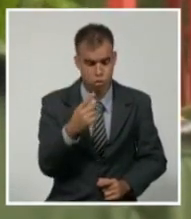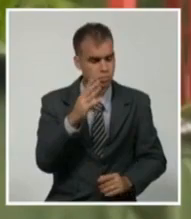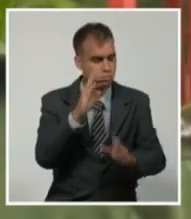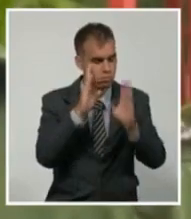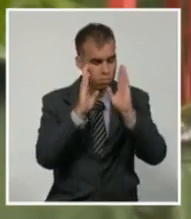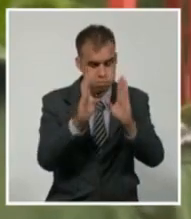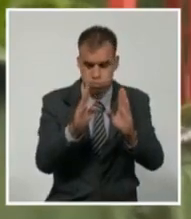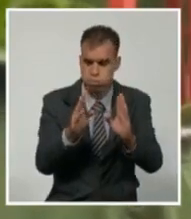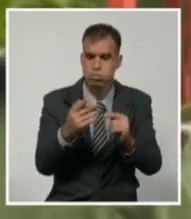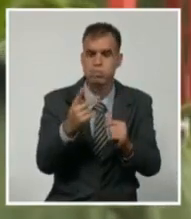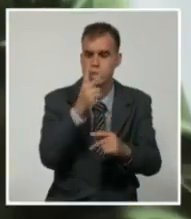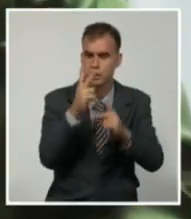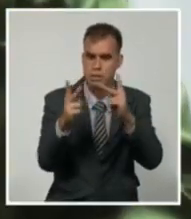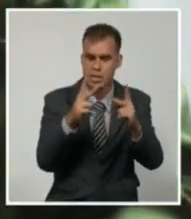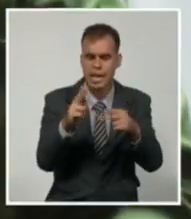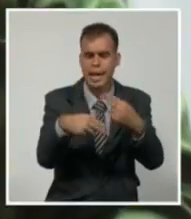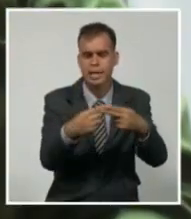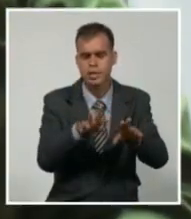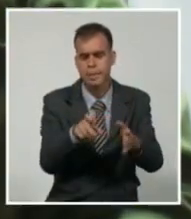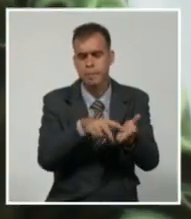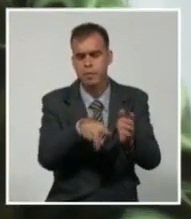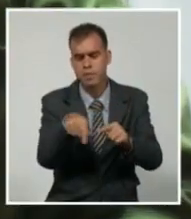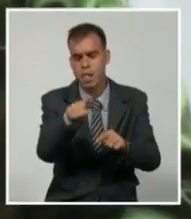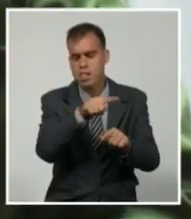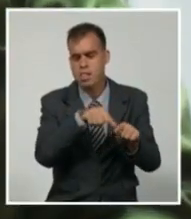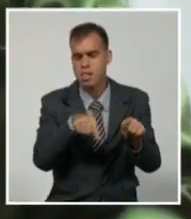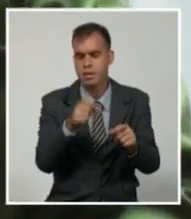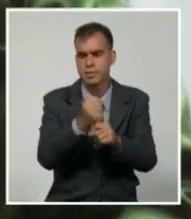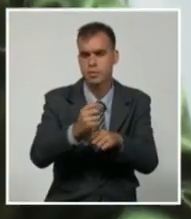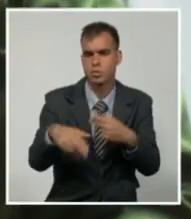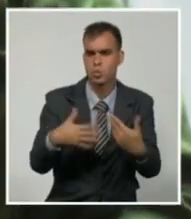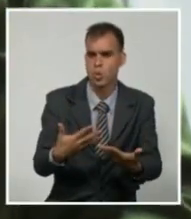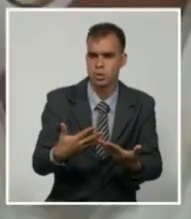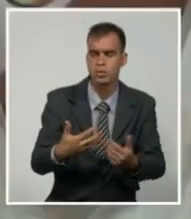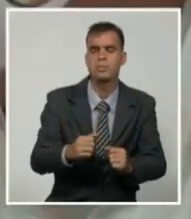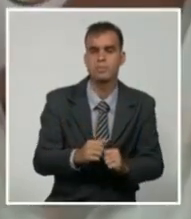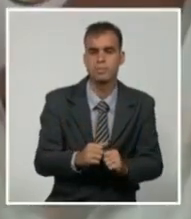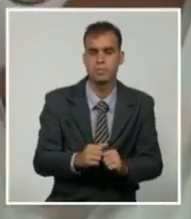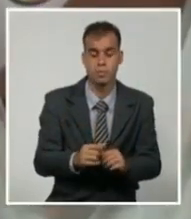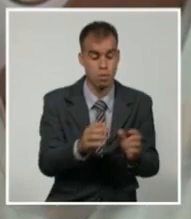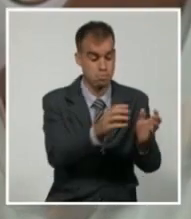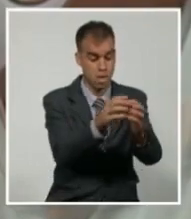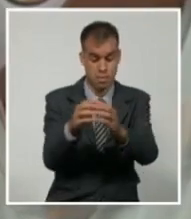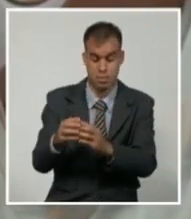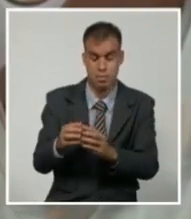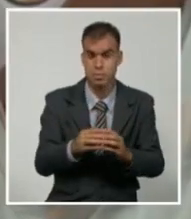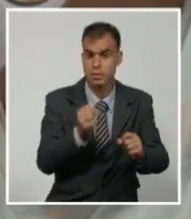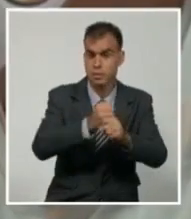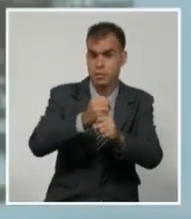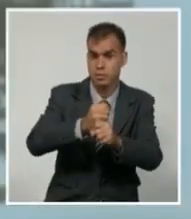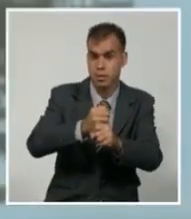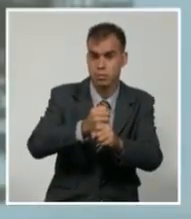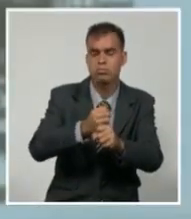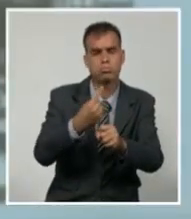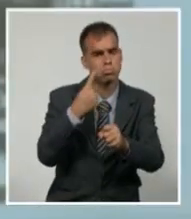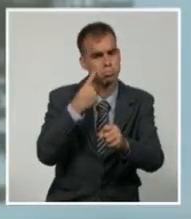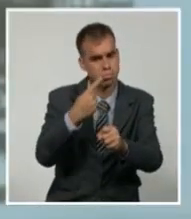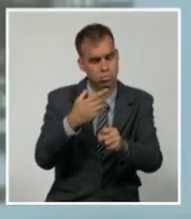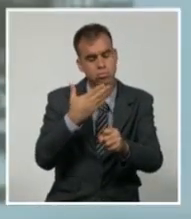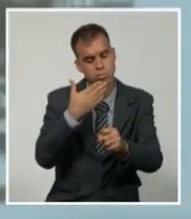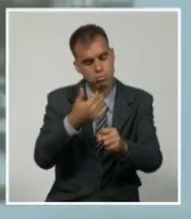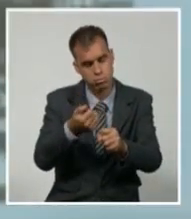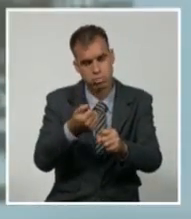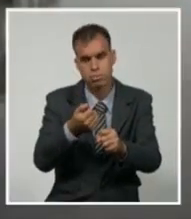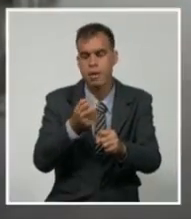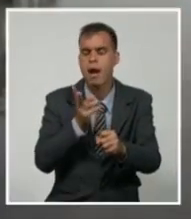preguntando qué se ha hecho en la provincia. Al evaluar la situación de los diferentes grupos de trabajo, se informó que es favorable en este momento la situación